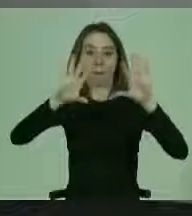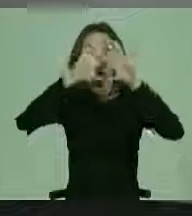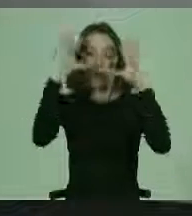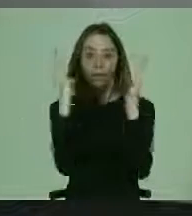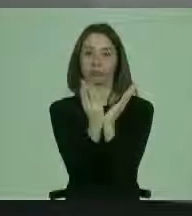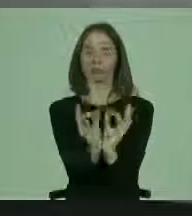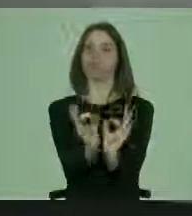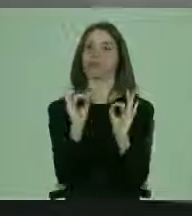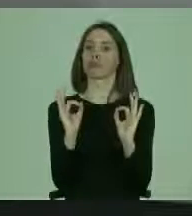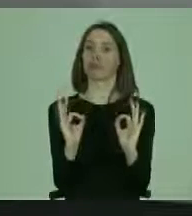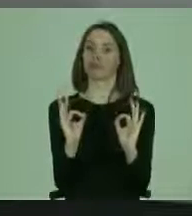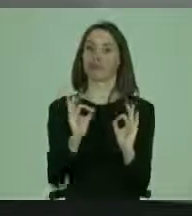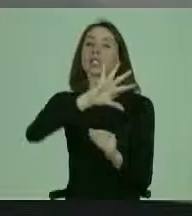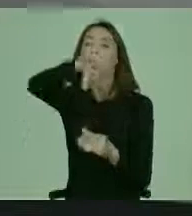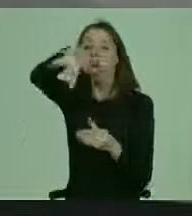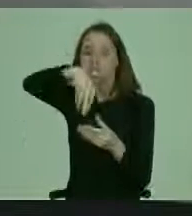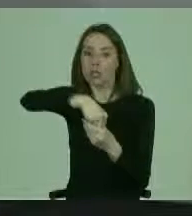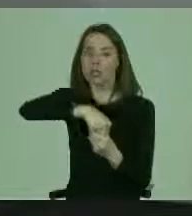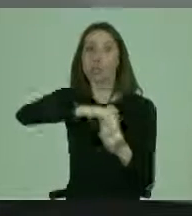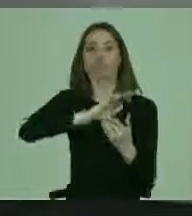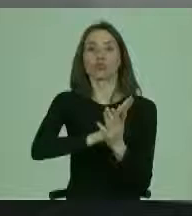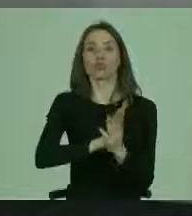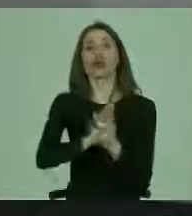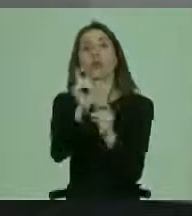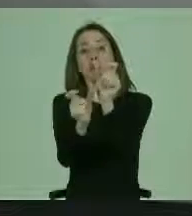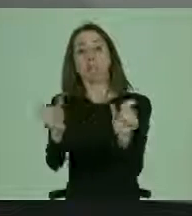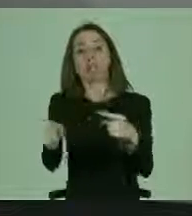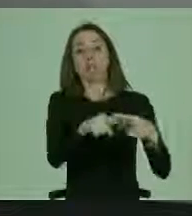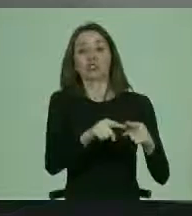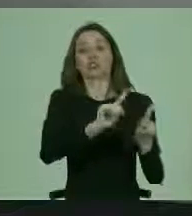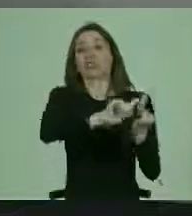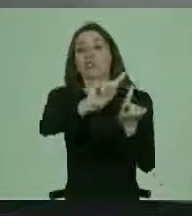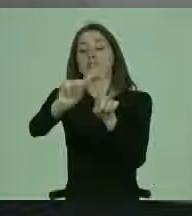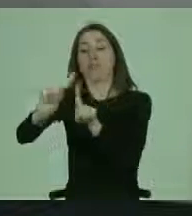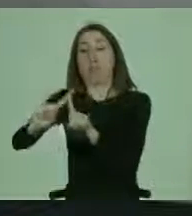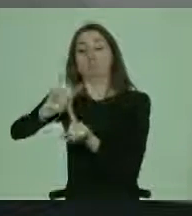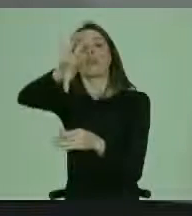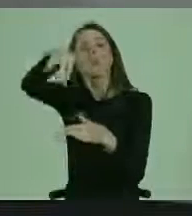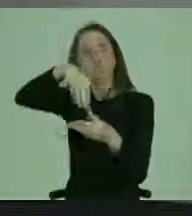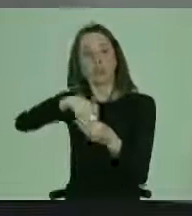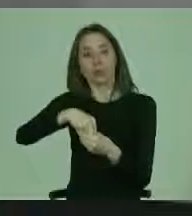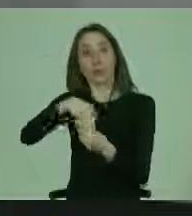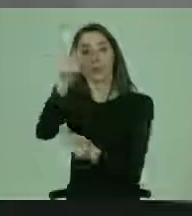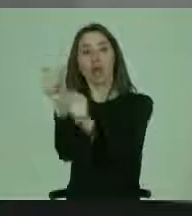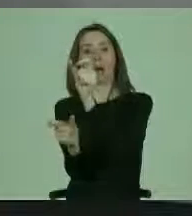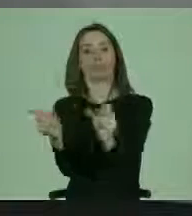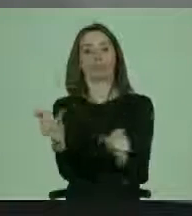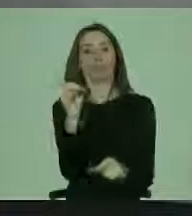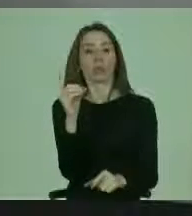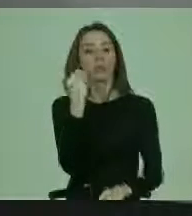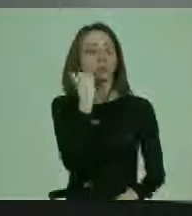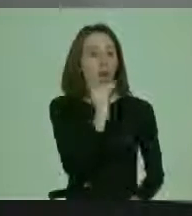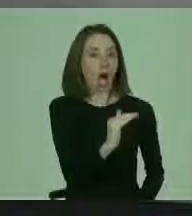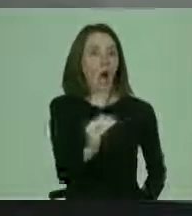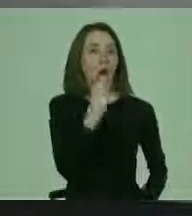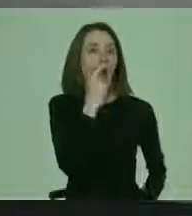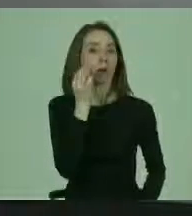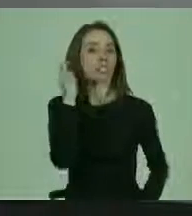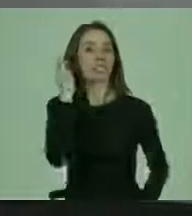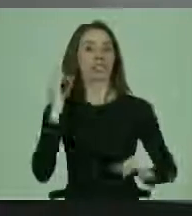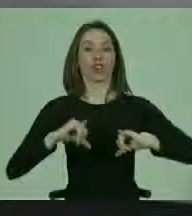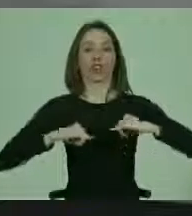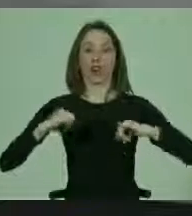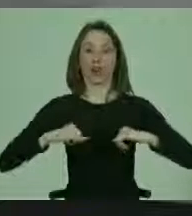y que desde luego incorpore a toda la diversidad de la sociedad, entre ellos a las personas con discapacidad, a los niños, niñas y